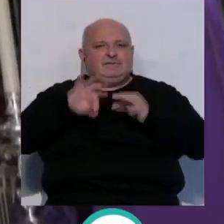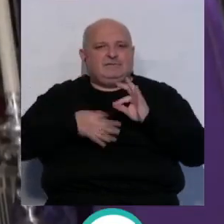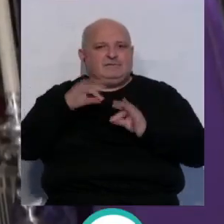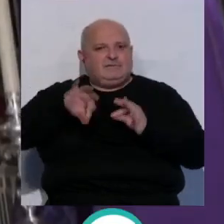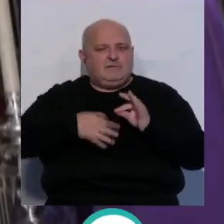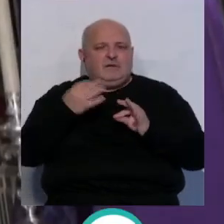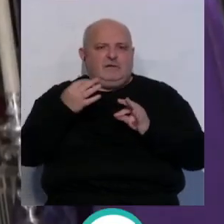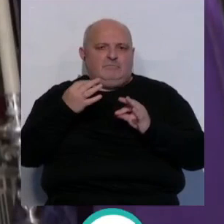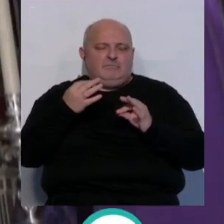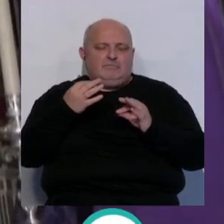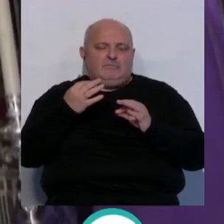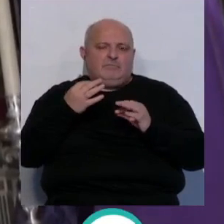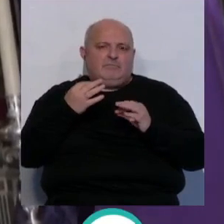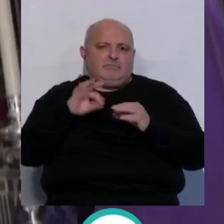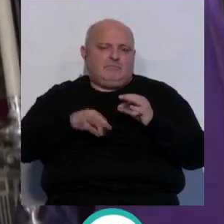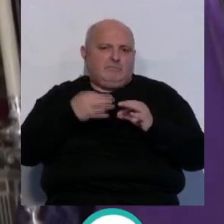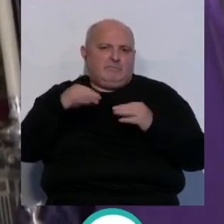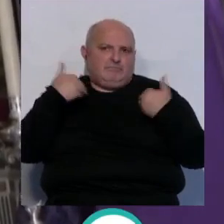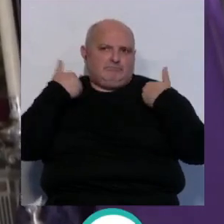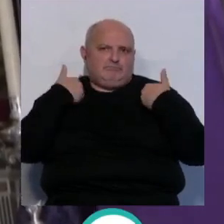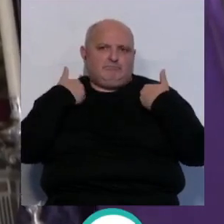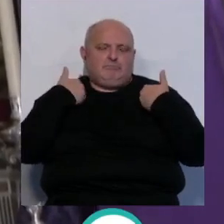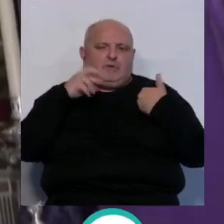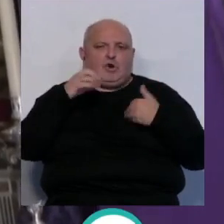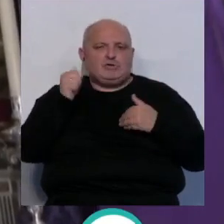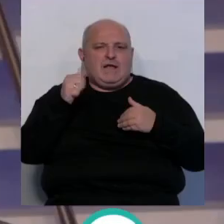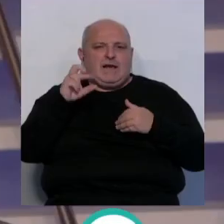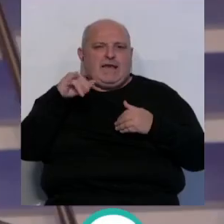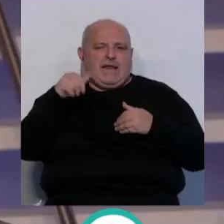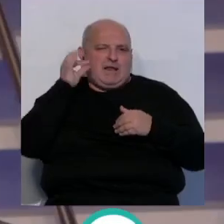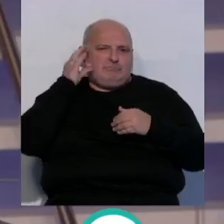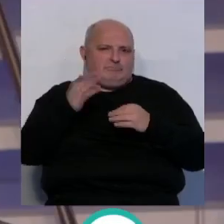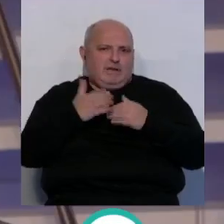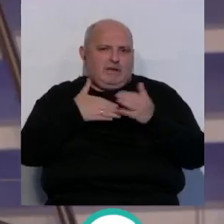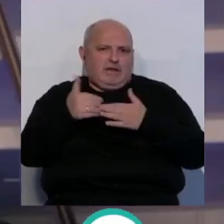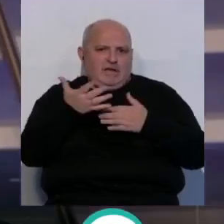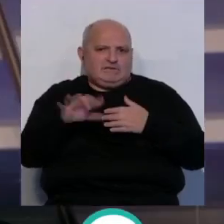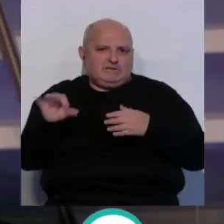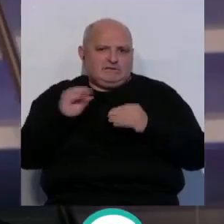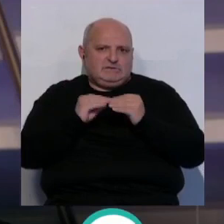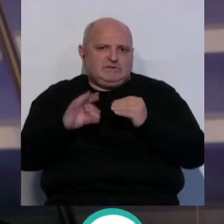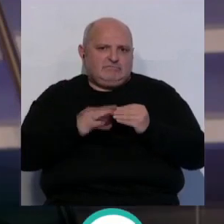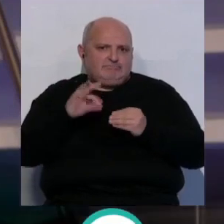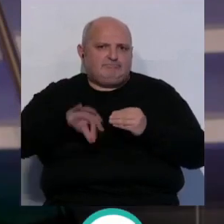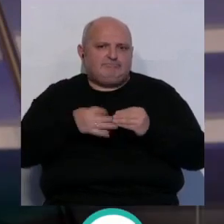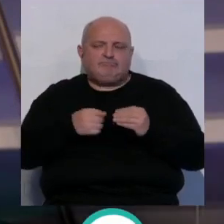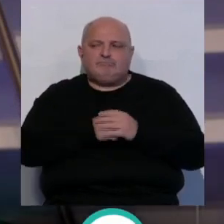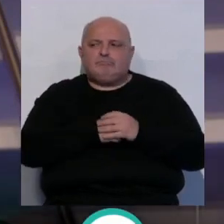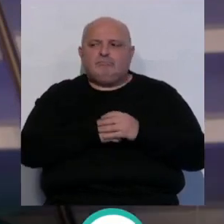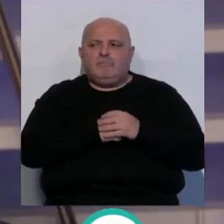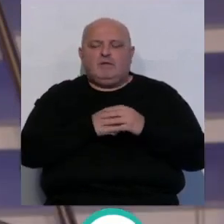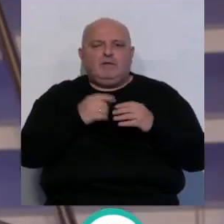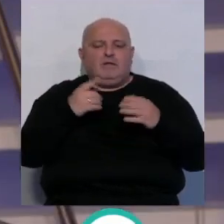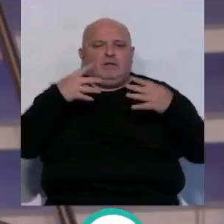que lo ha bordado rosa reina, encías recién restauradas, un